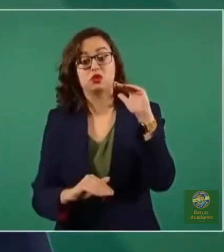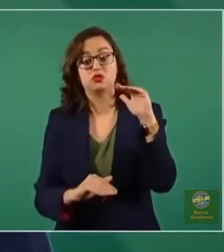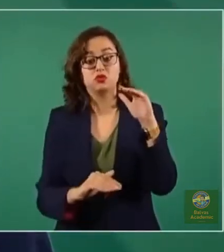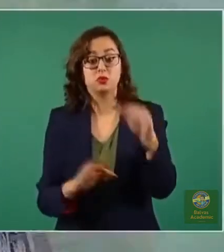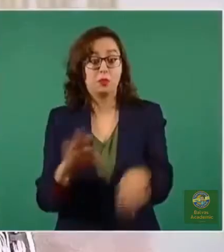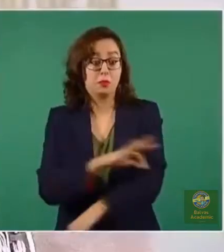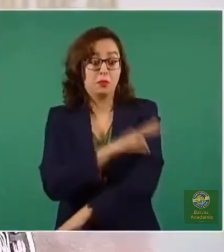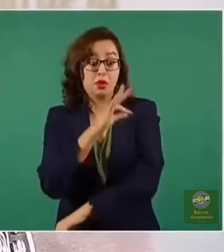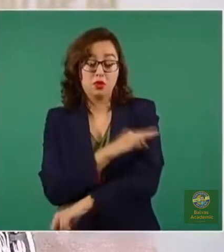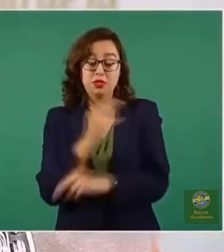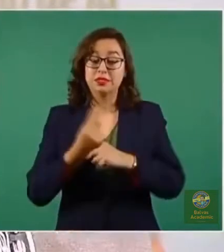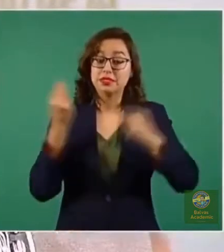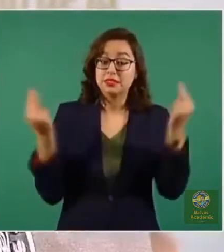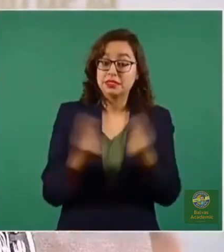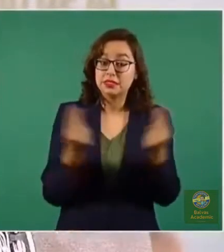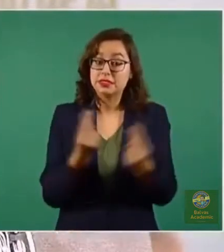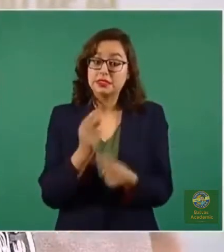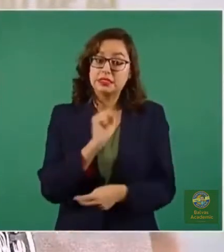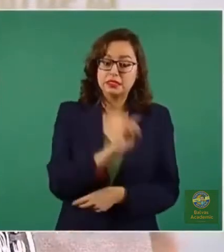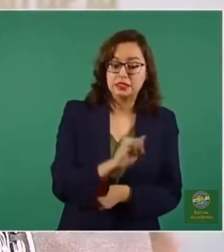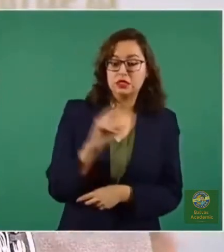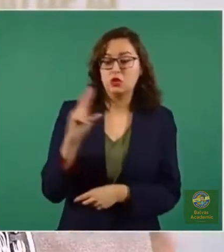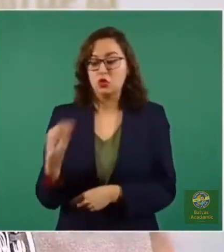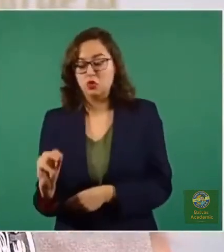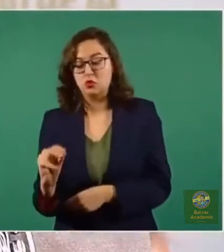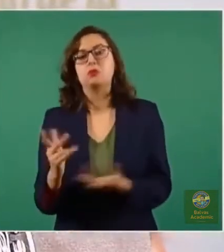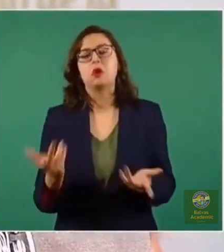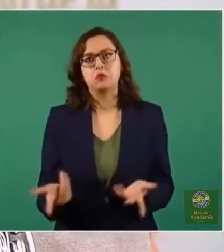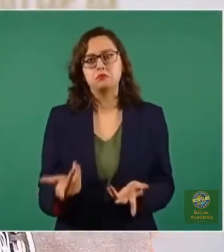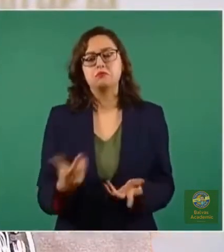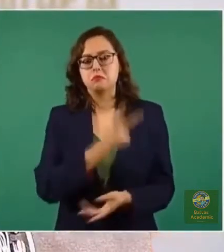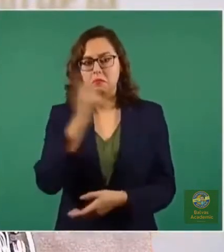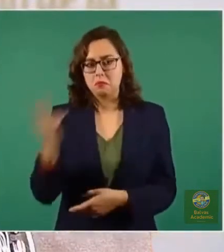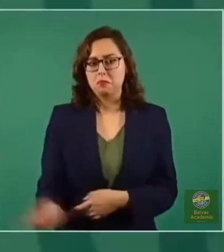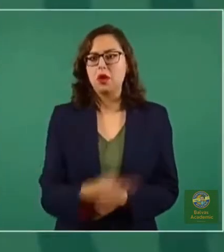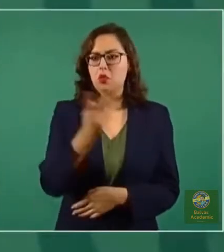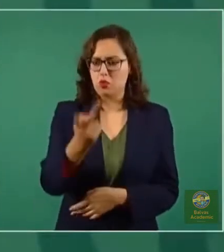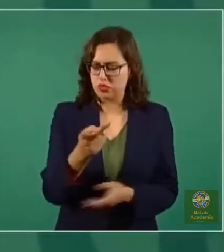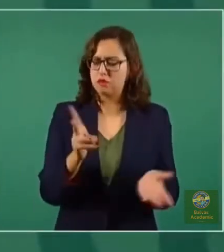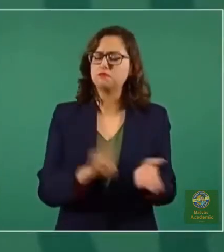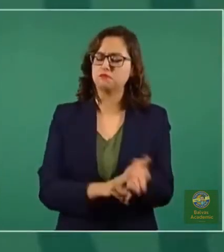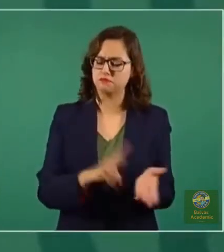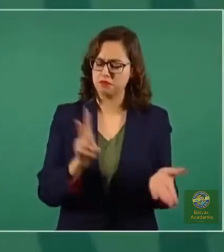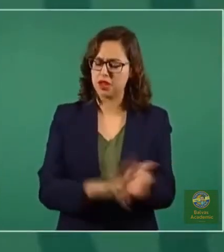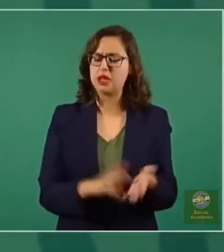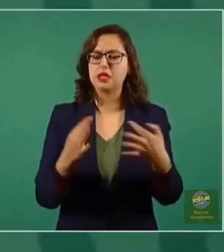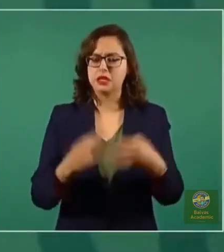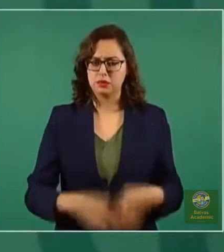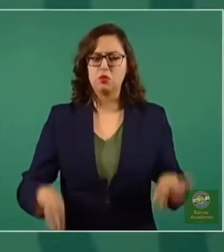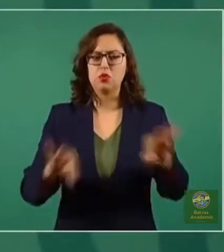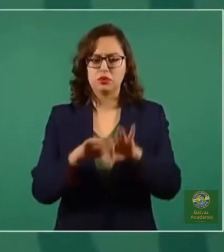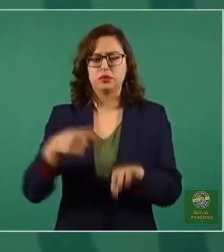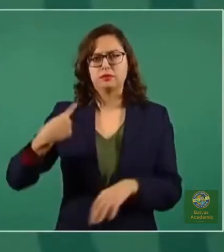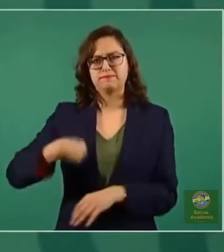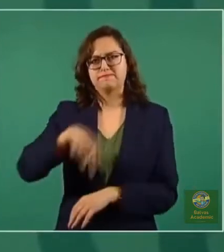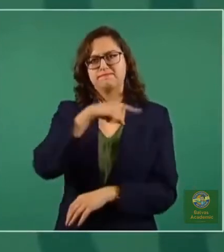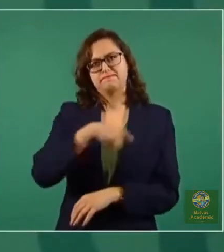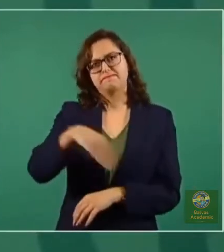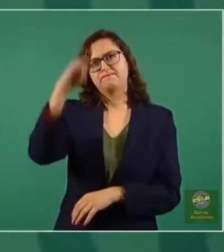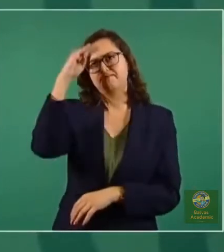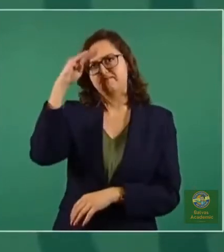válida, completamente necesaria, que nosotros mismos, como responsables de la salud en México, nos hacemos